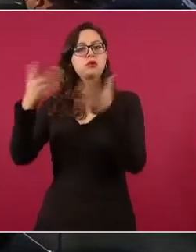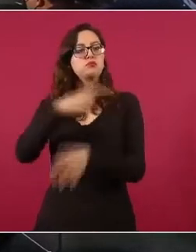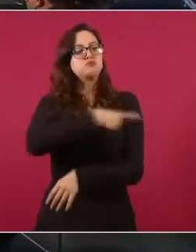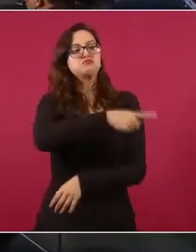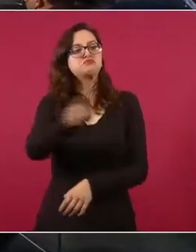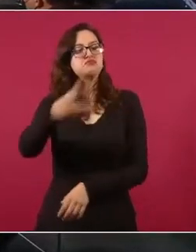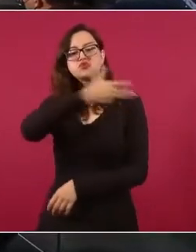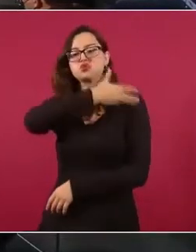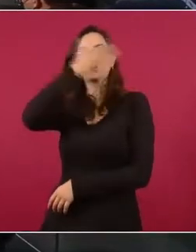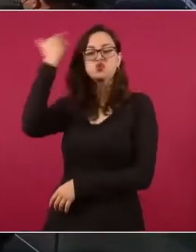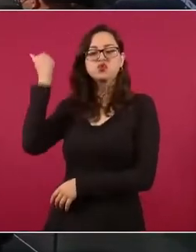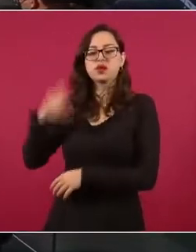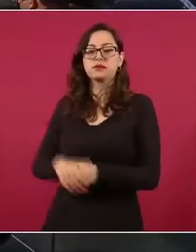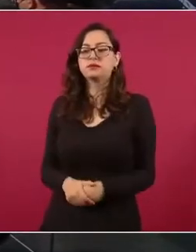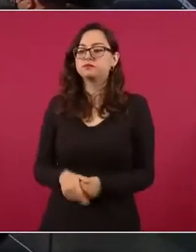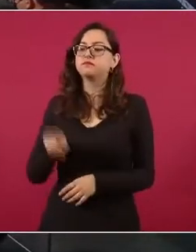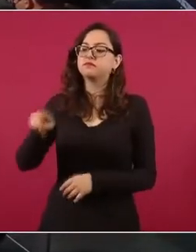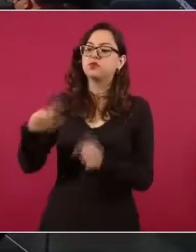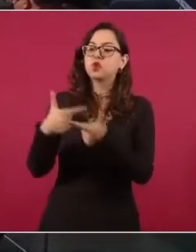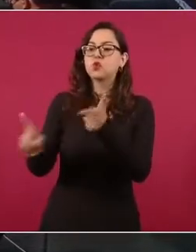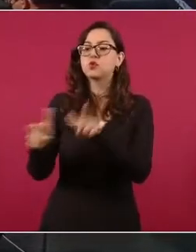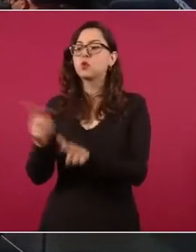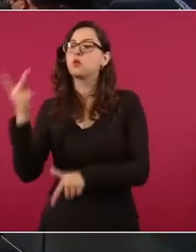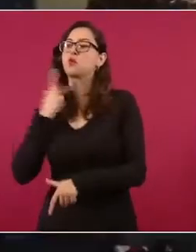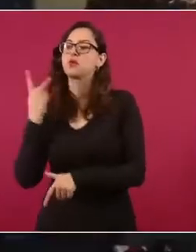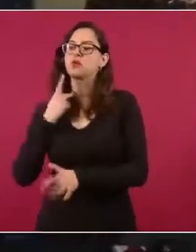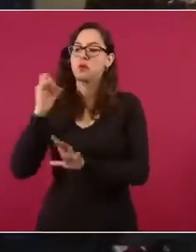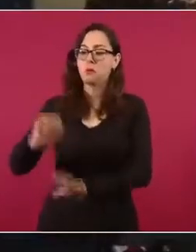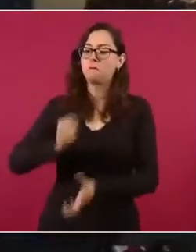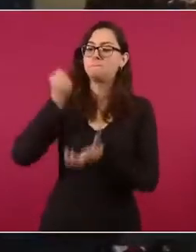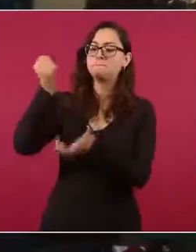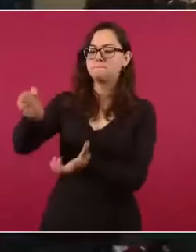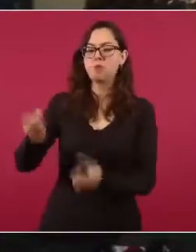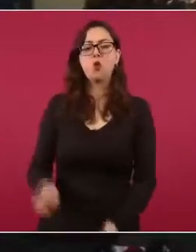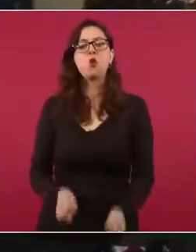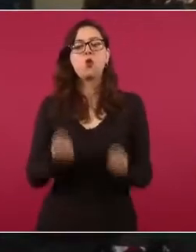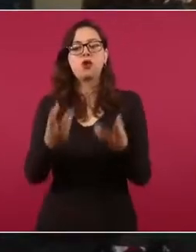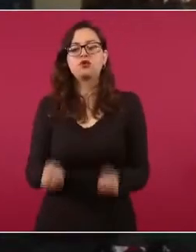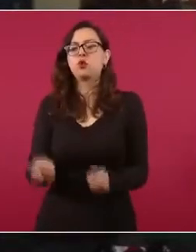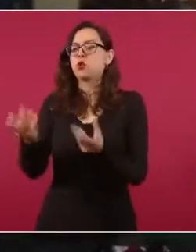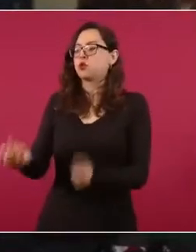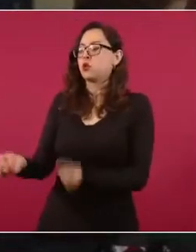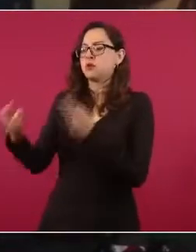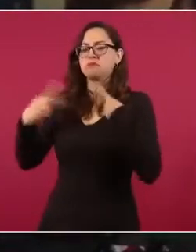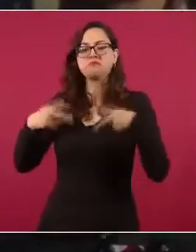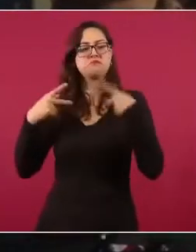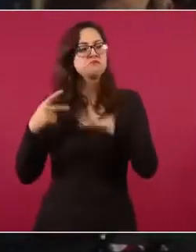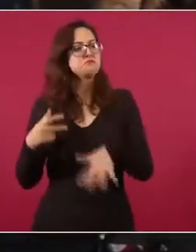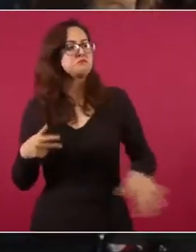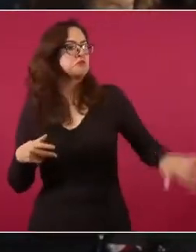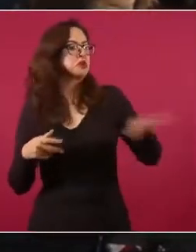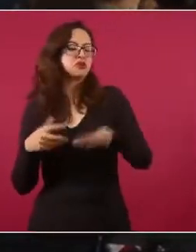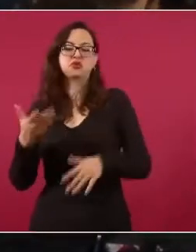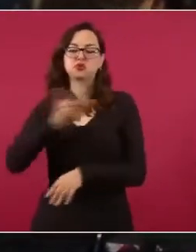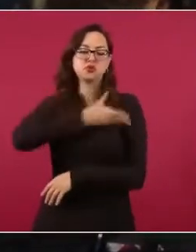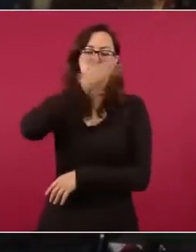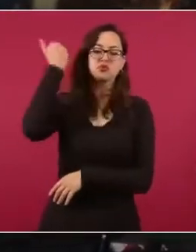la mitad de los partidos políticos se va de esos fondos y además